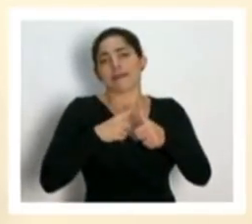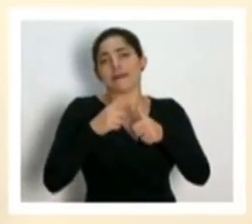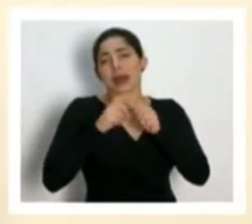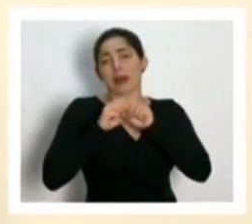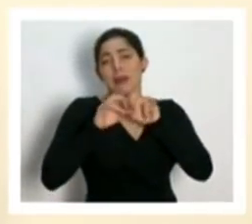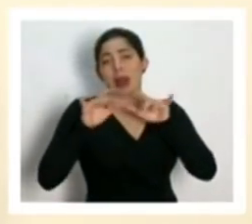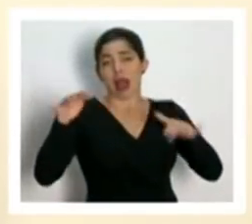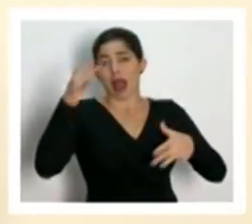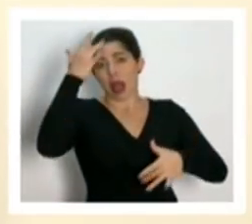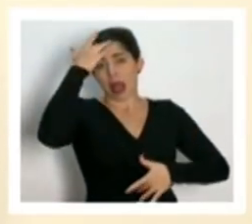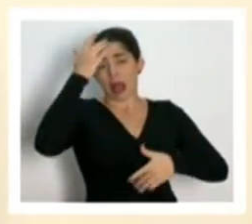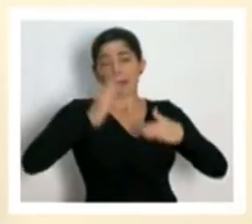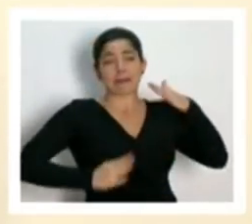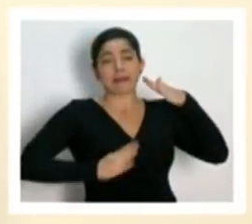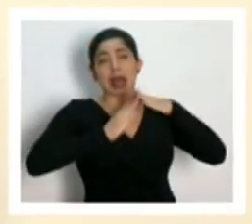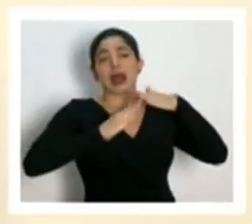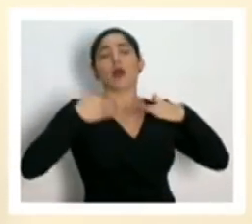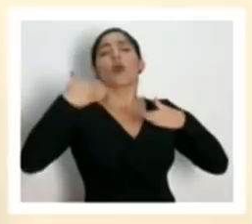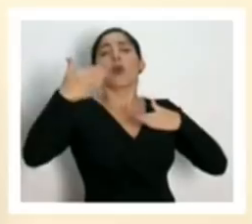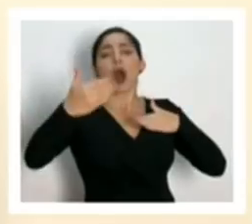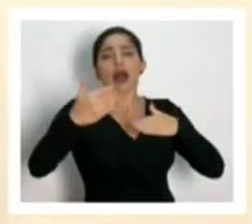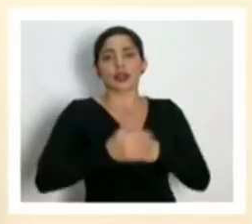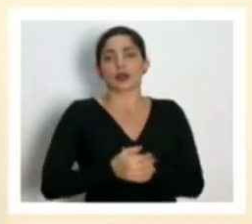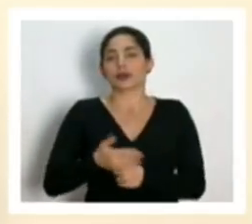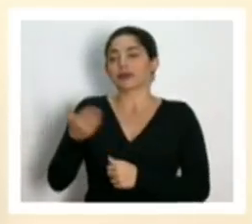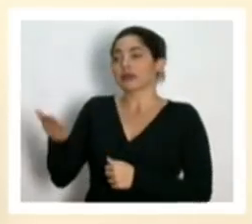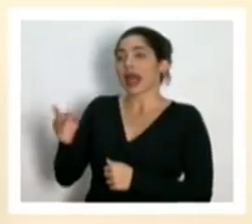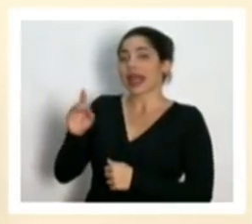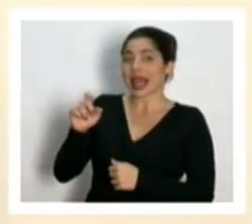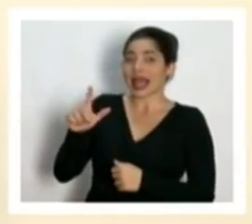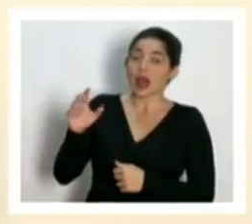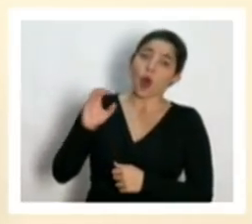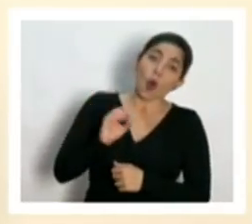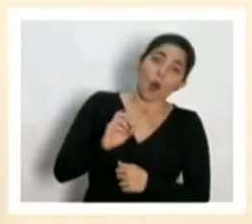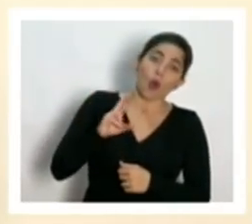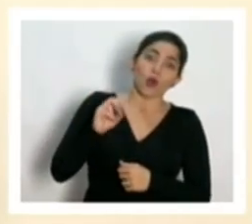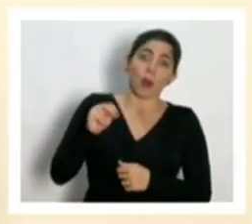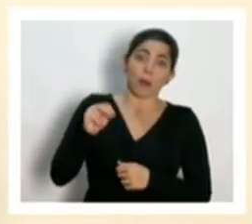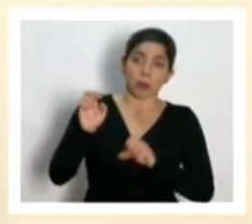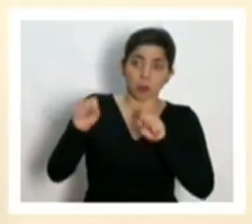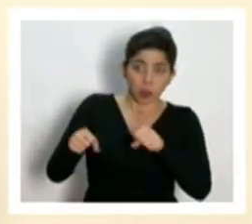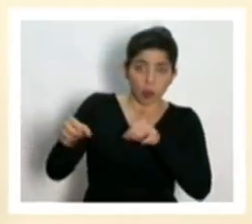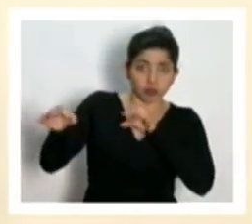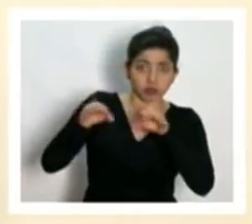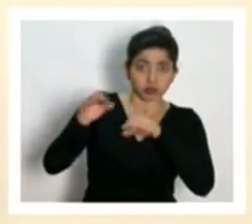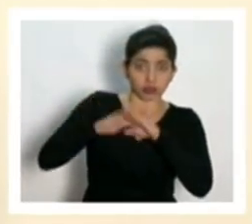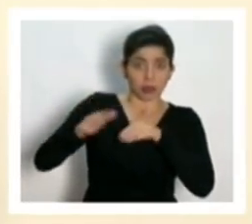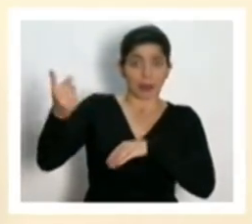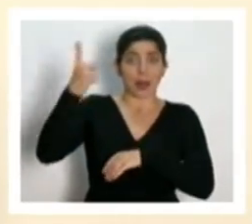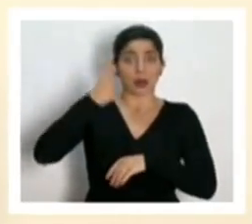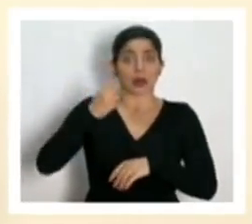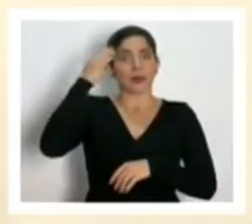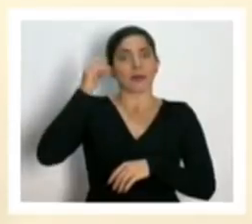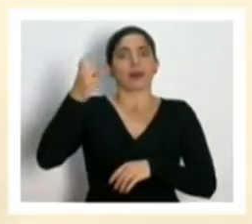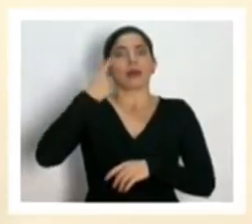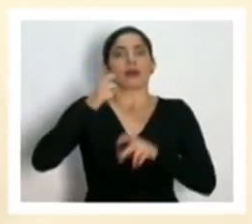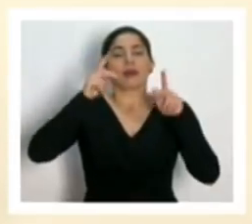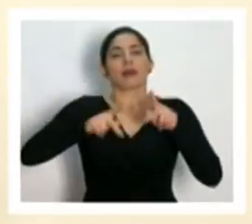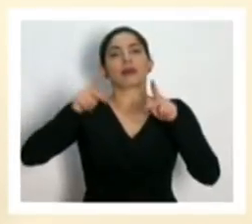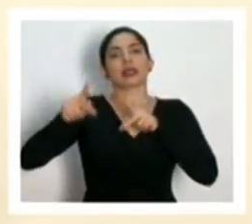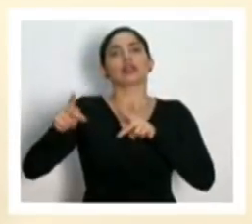contagio? Tal vez si tanto don Daniel como don Román pueden dar una perspectiva a esa consulta, que es una consulta ciudadana